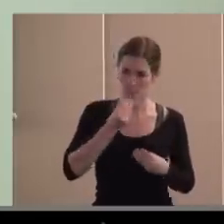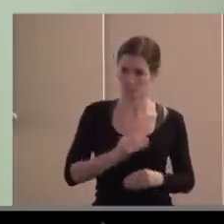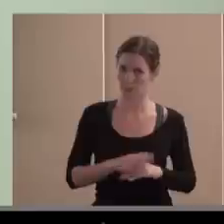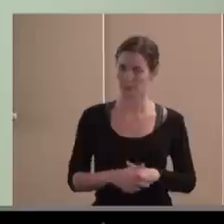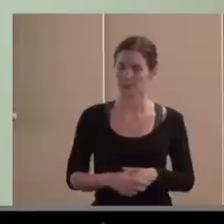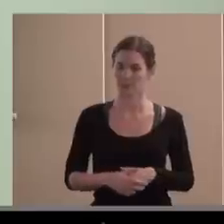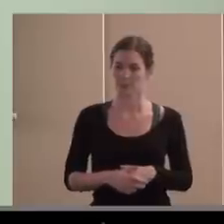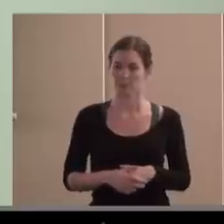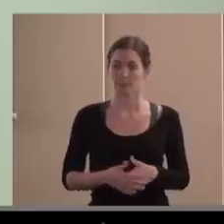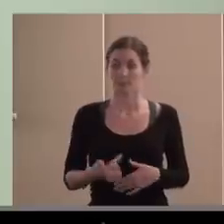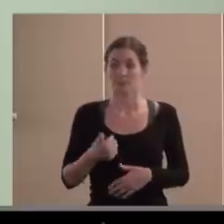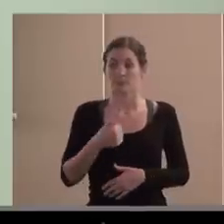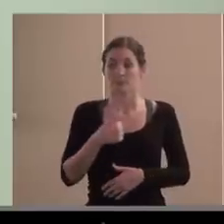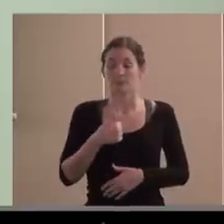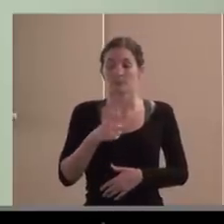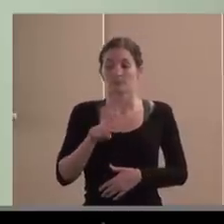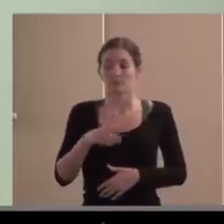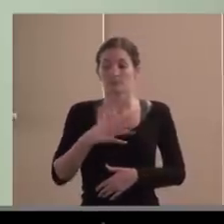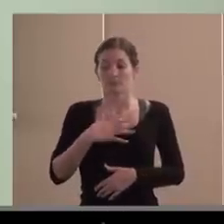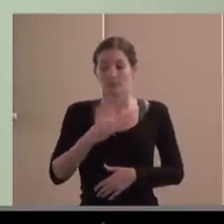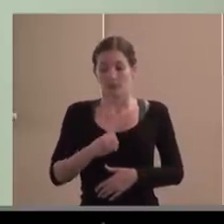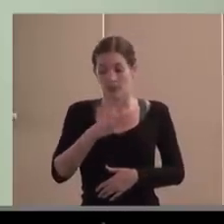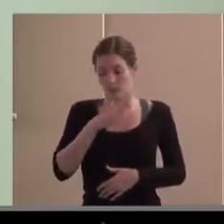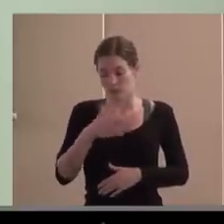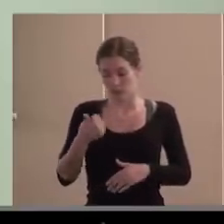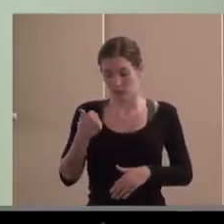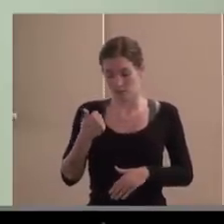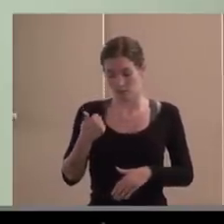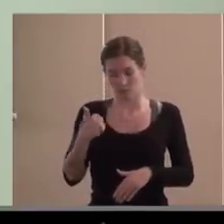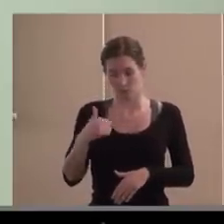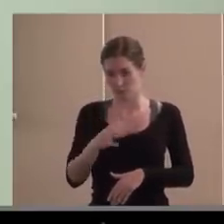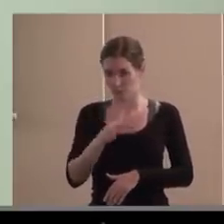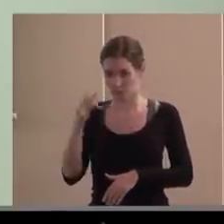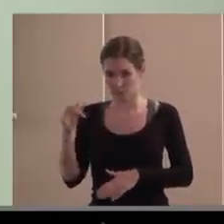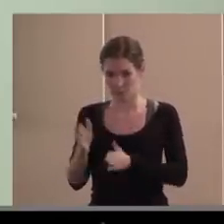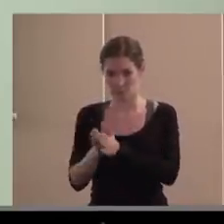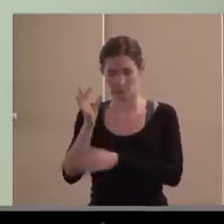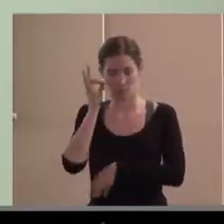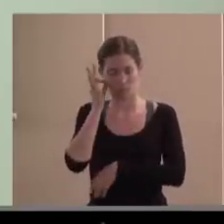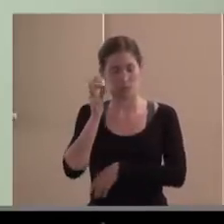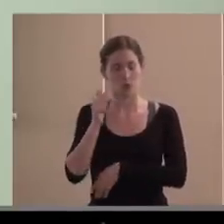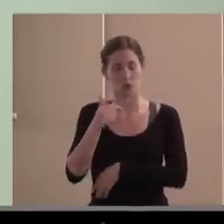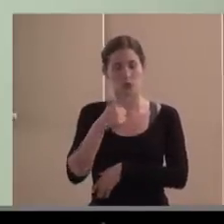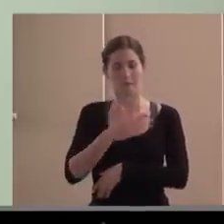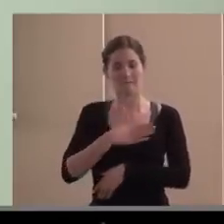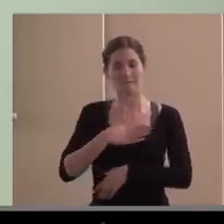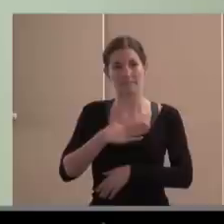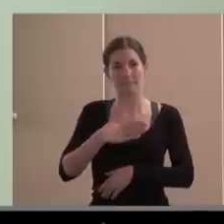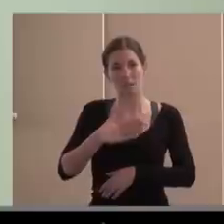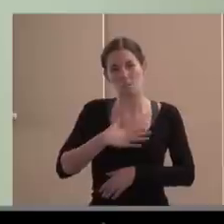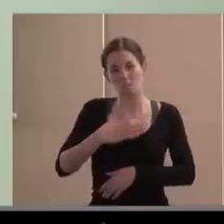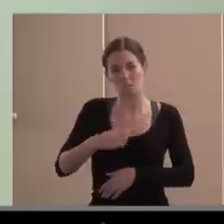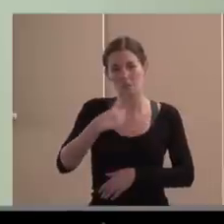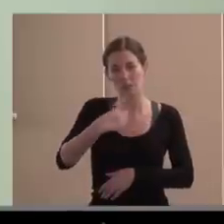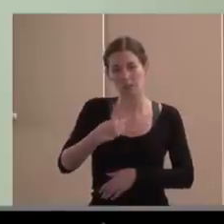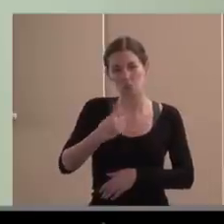me atrevería, y ya voy dejando paso a Sabina, me atrevería a decir algunas de las directrices por donde podría ir ese